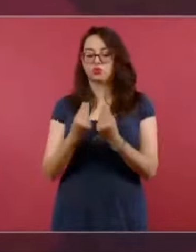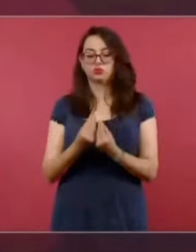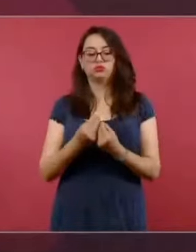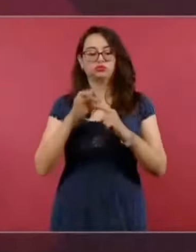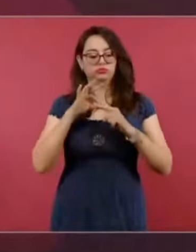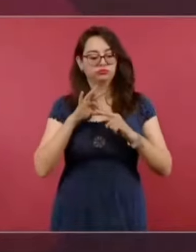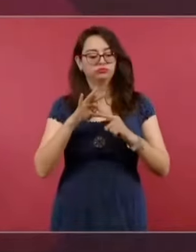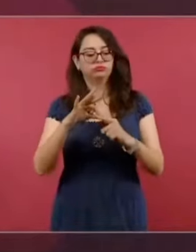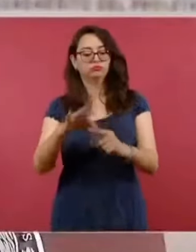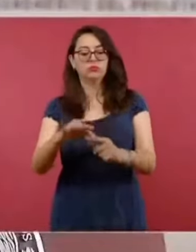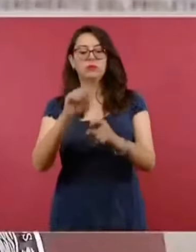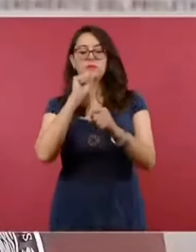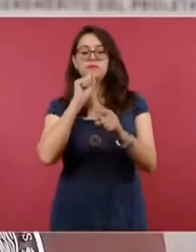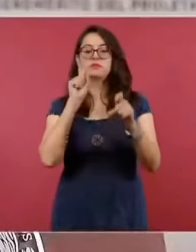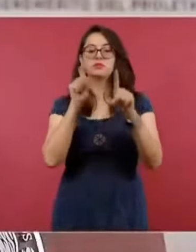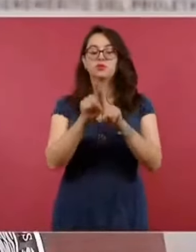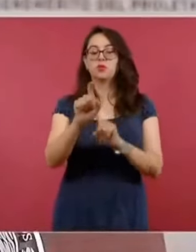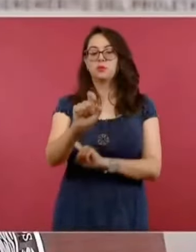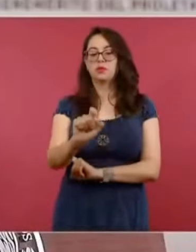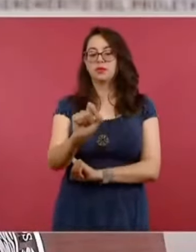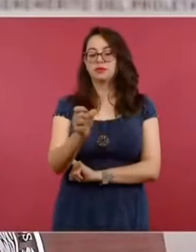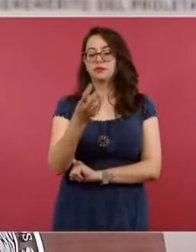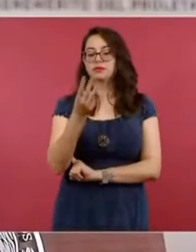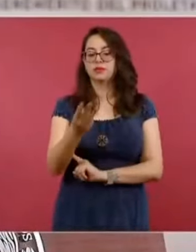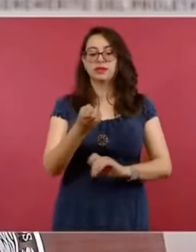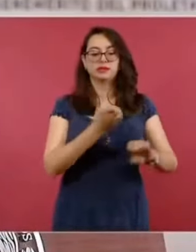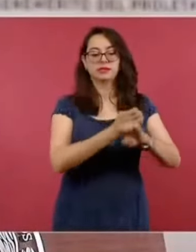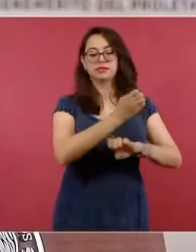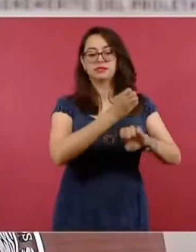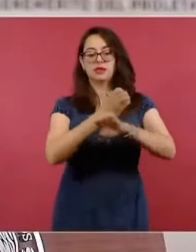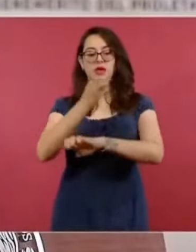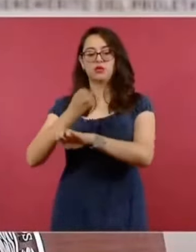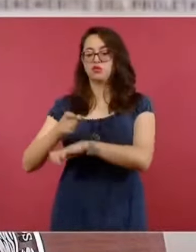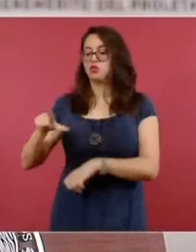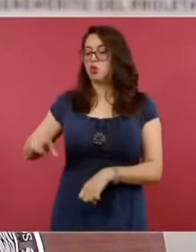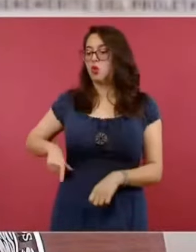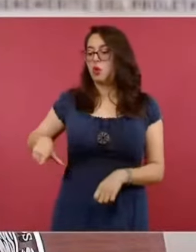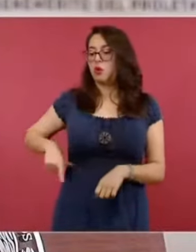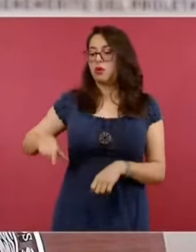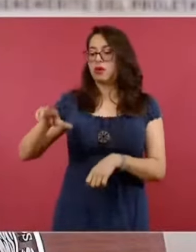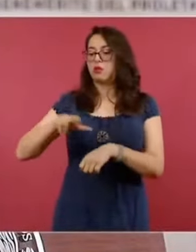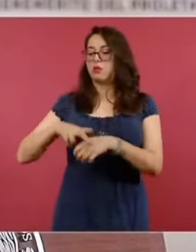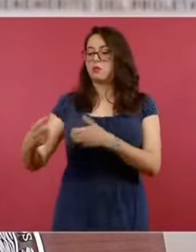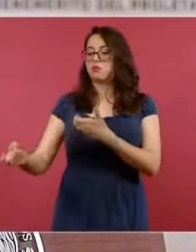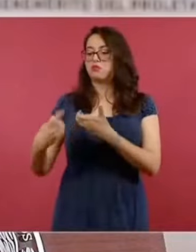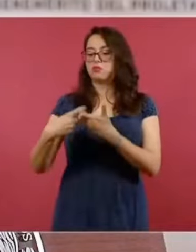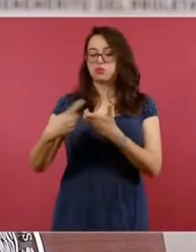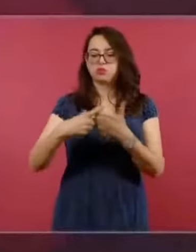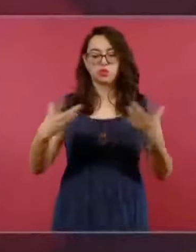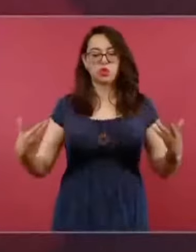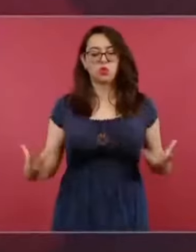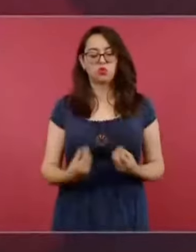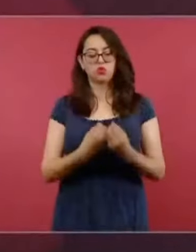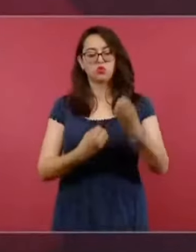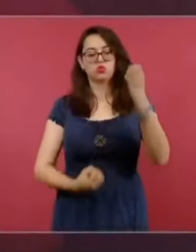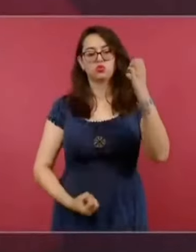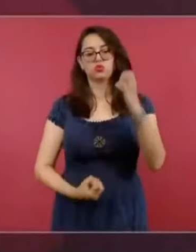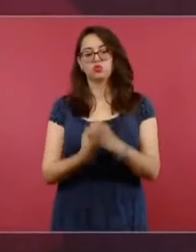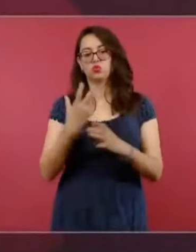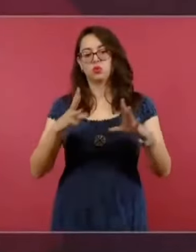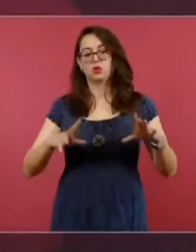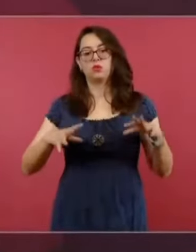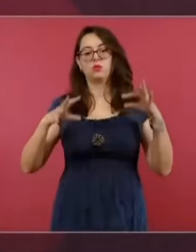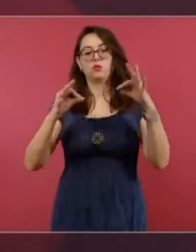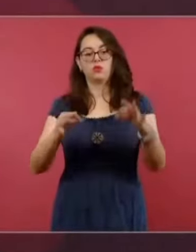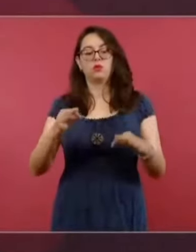23 gobernadores y entidades, tenemos la construcción del IMSS-Bienestar para